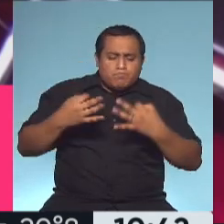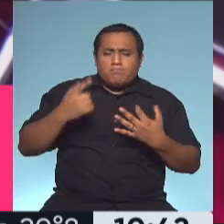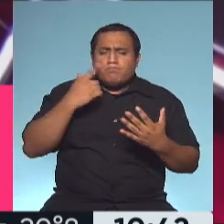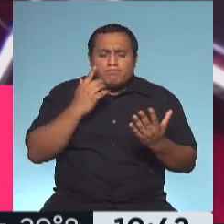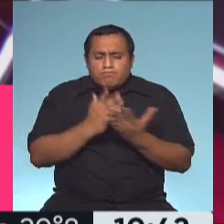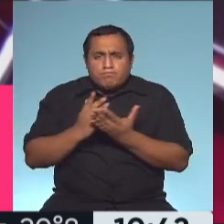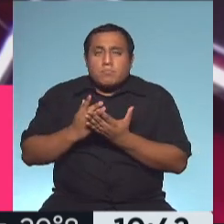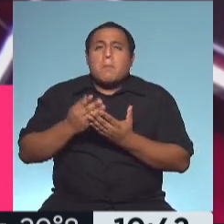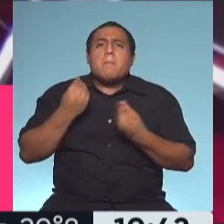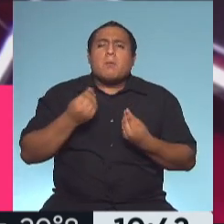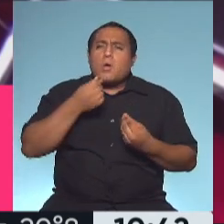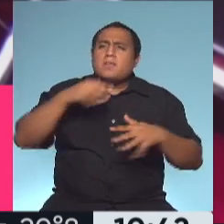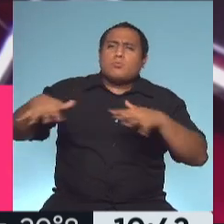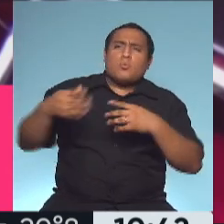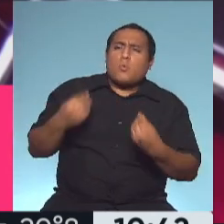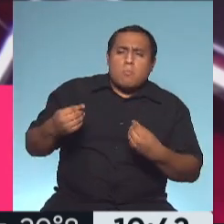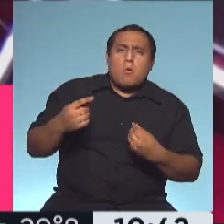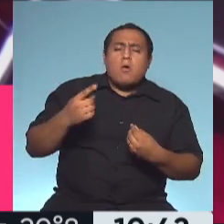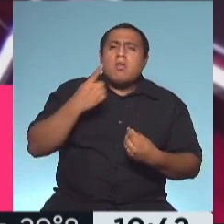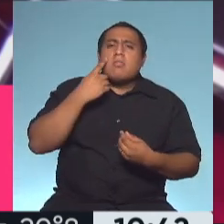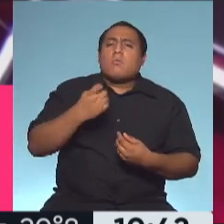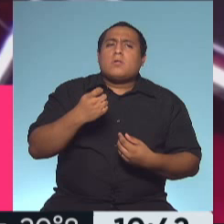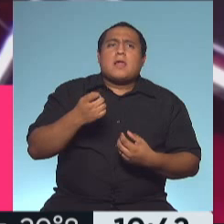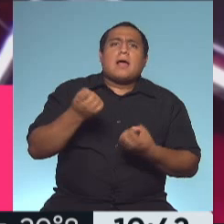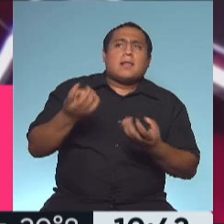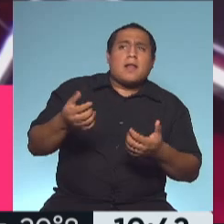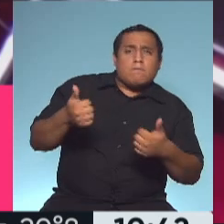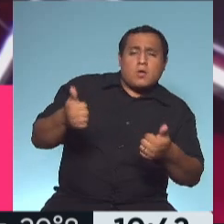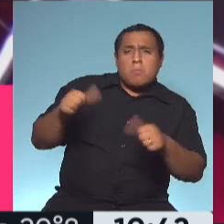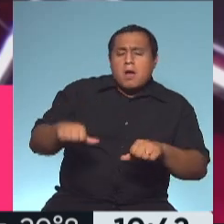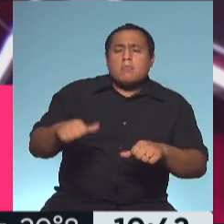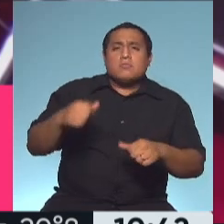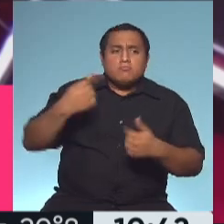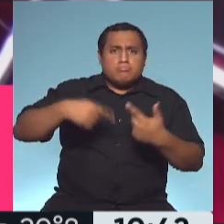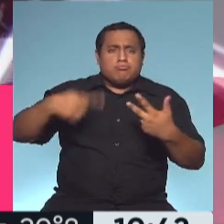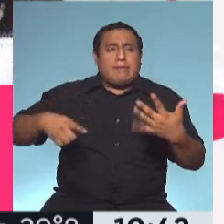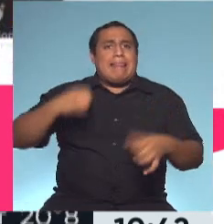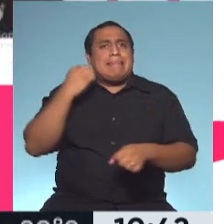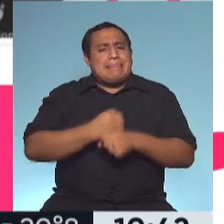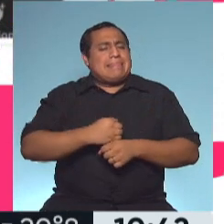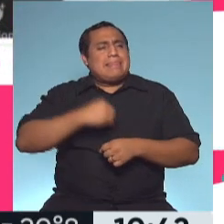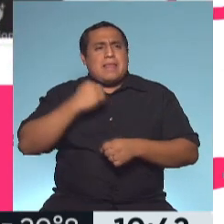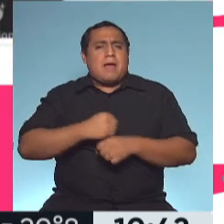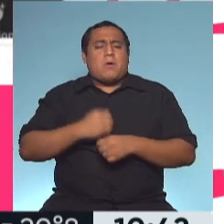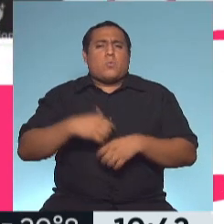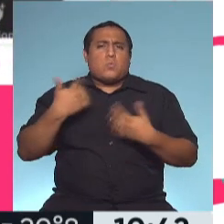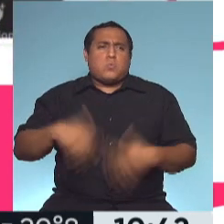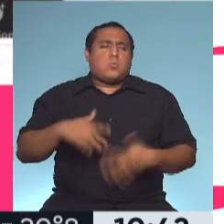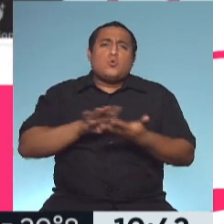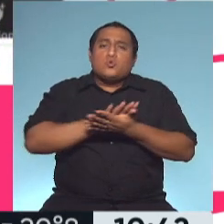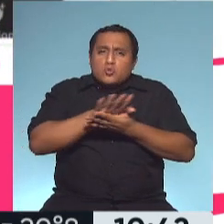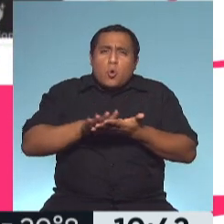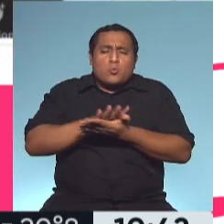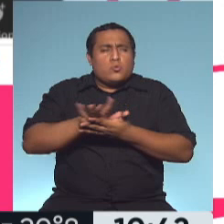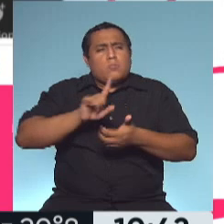interpretar la situación, predicciones, o sea, una cantidad enorme de soluciones